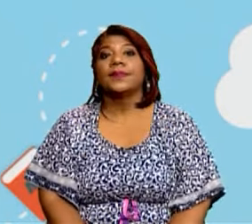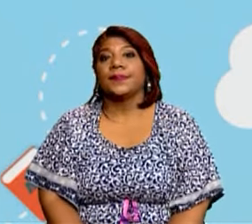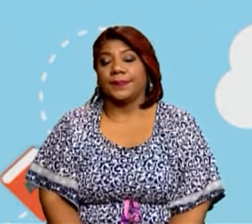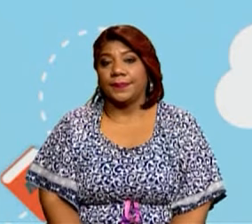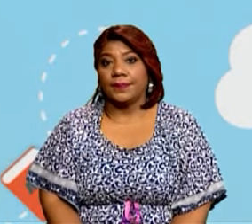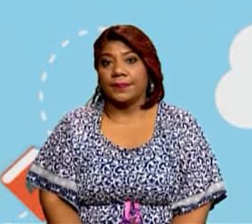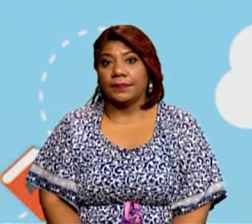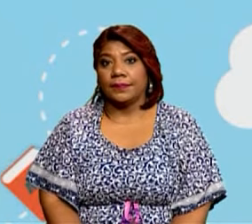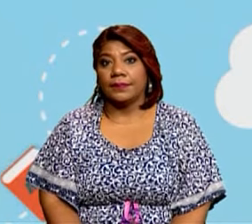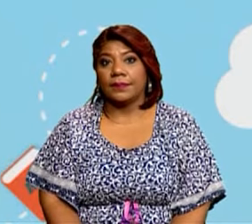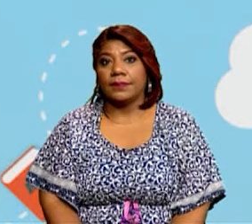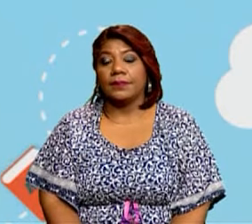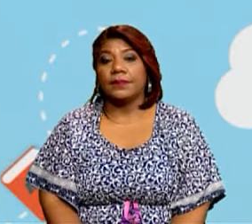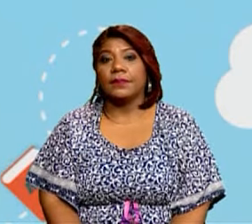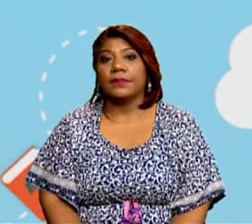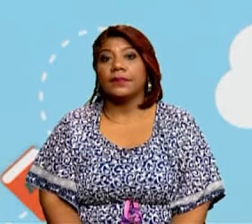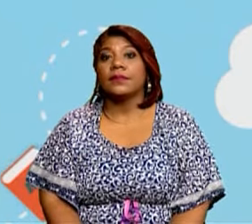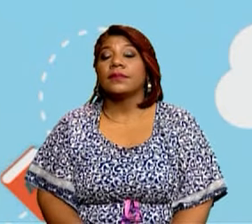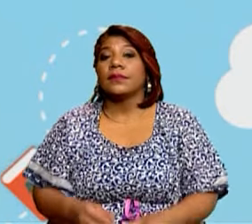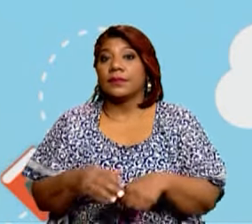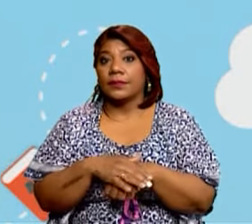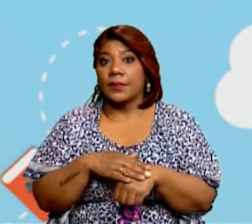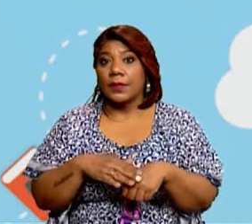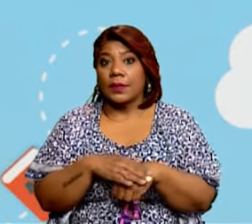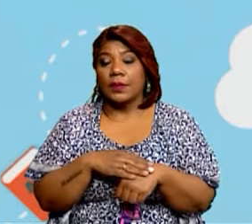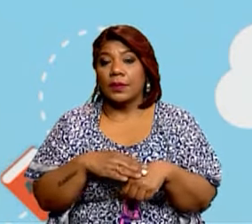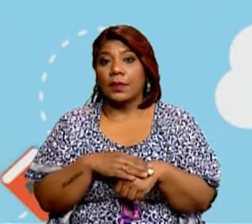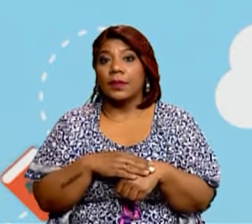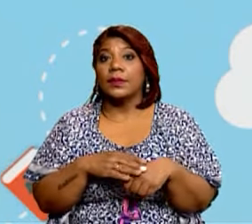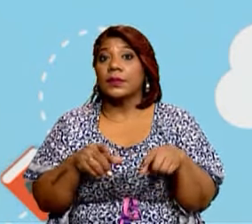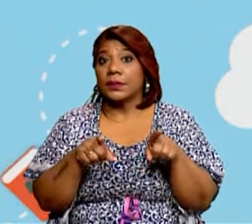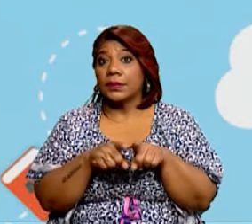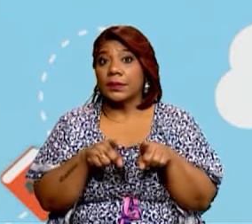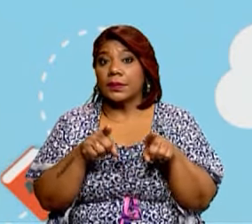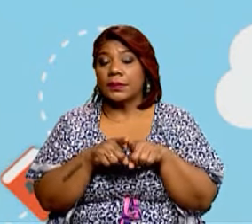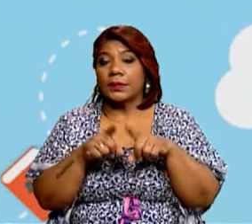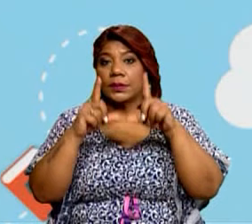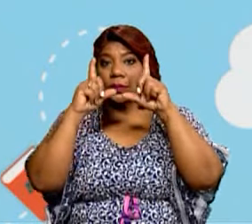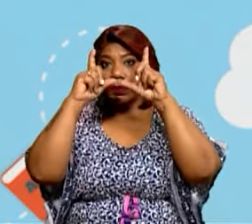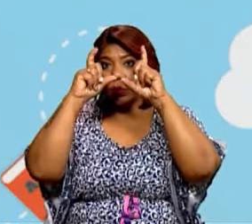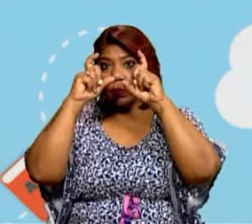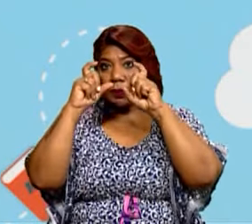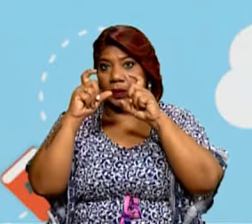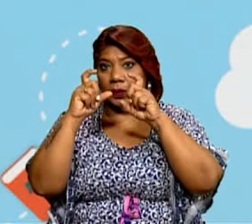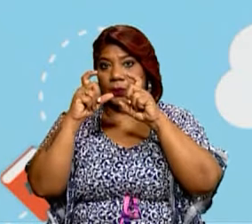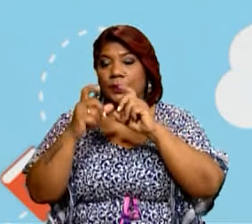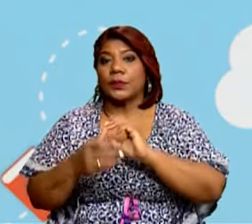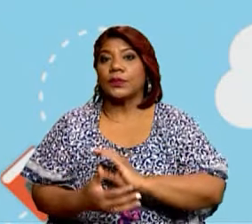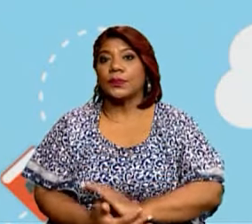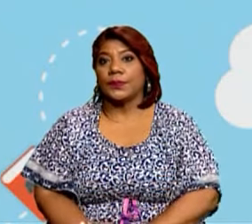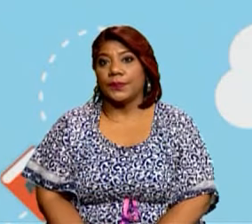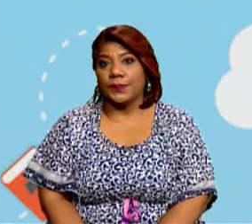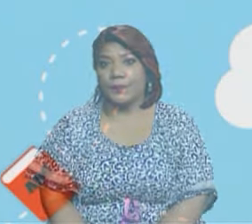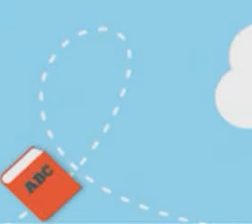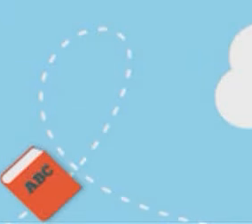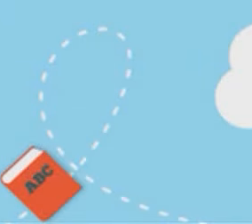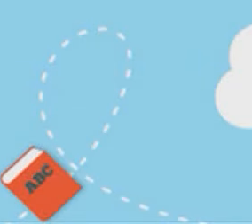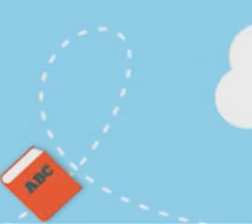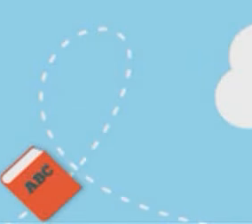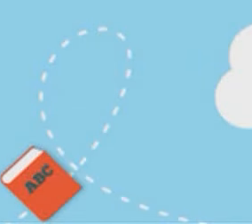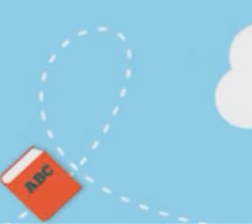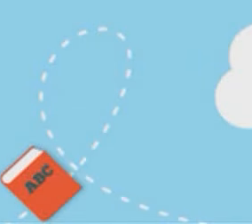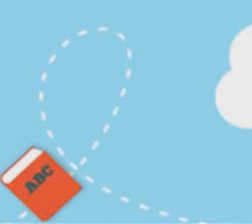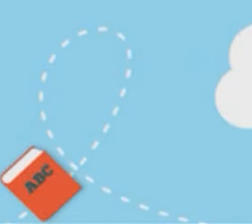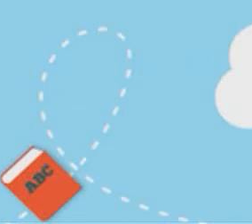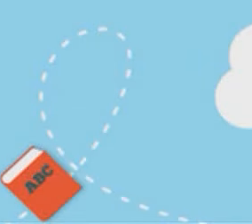Aquí vas a hacer una captura de pantalla y vas a observar la imagen que aparece en